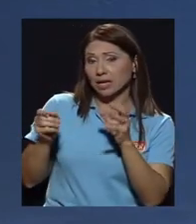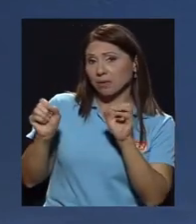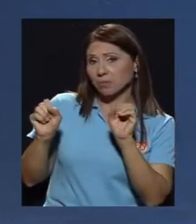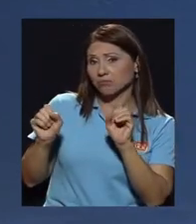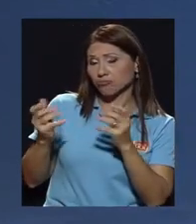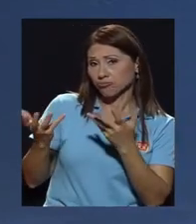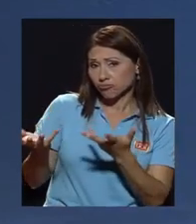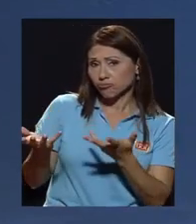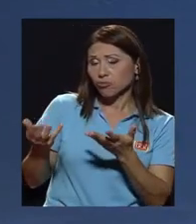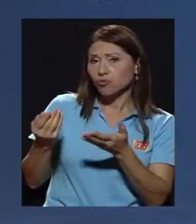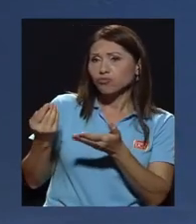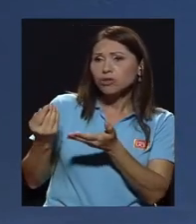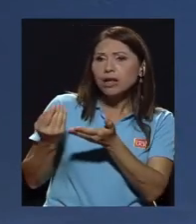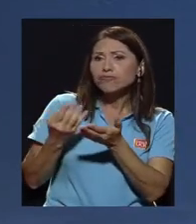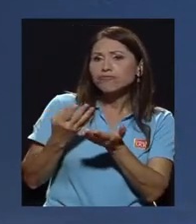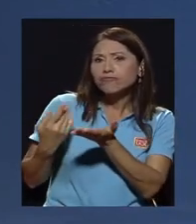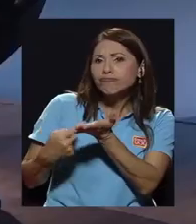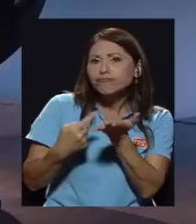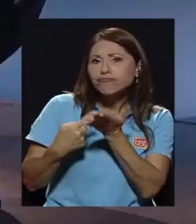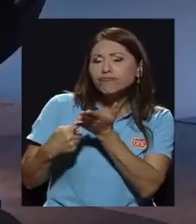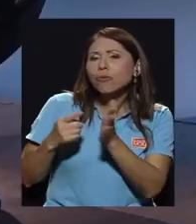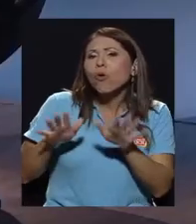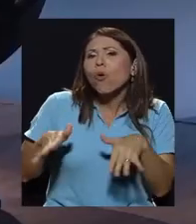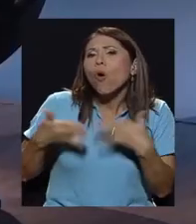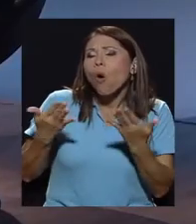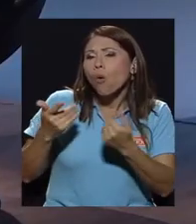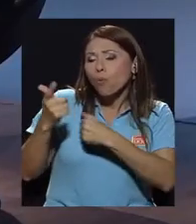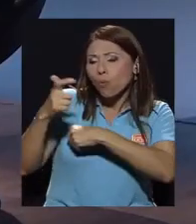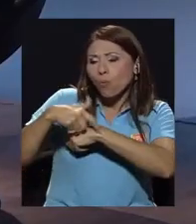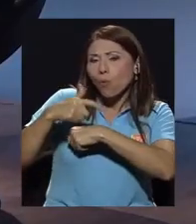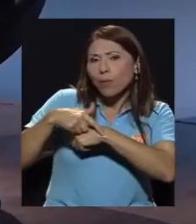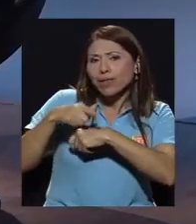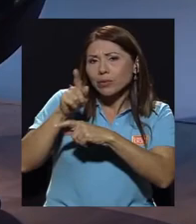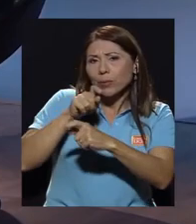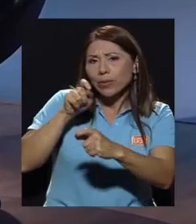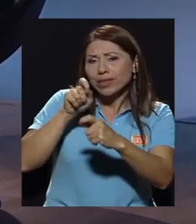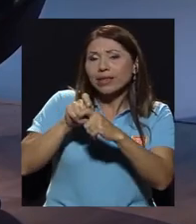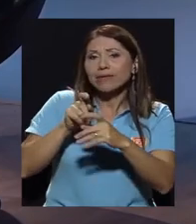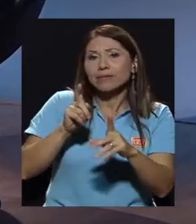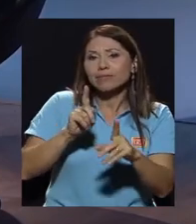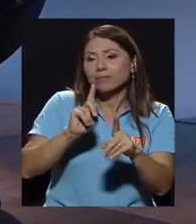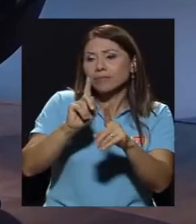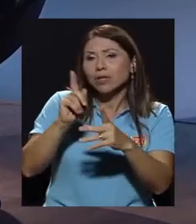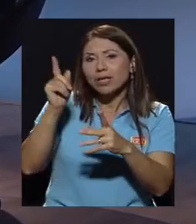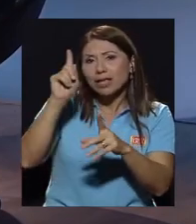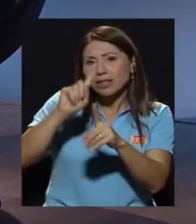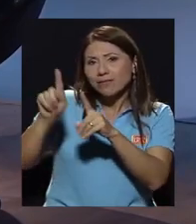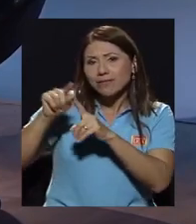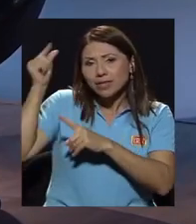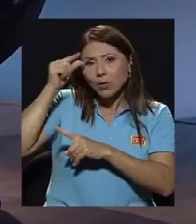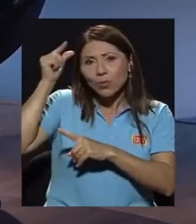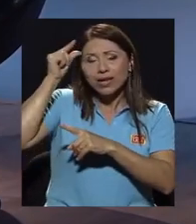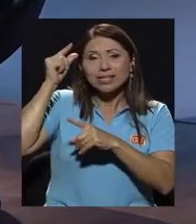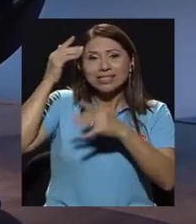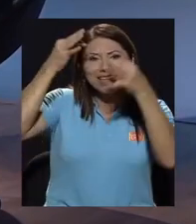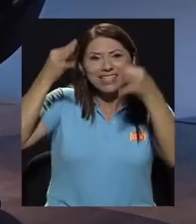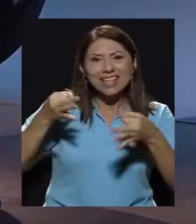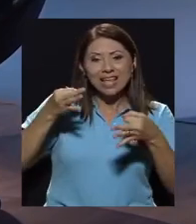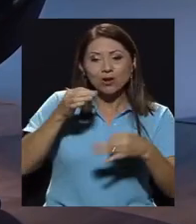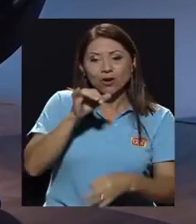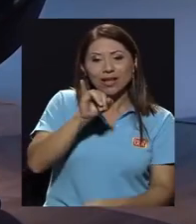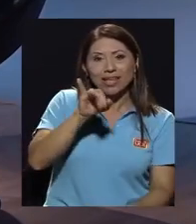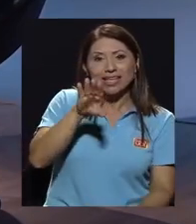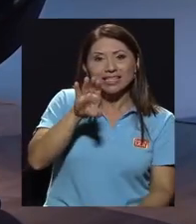dé una reflexión sobre cómo en un momento determinado los gobiernos decidieron hacer del ICE una